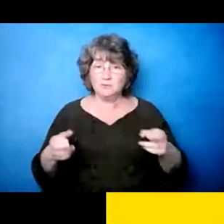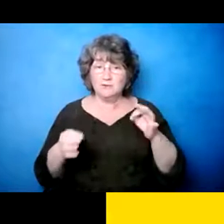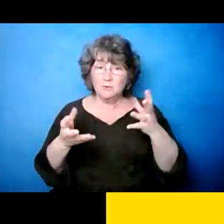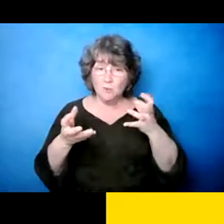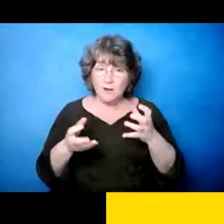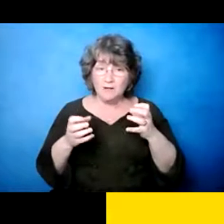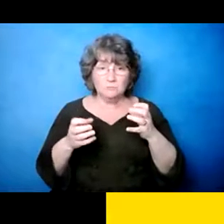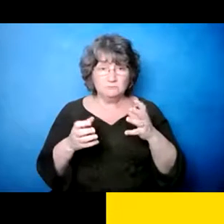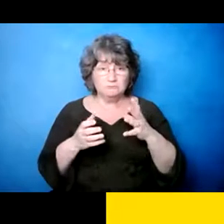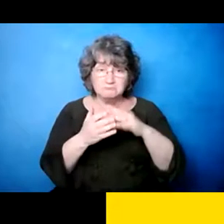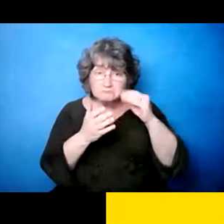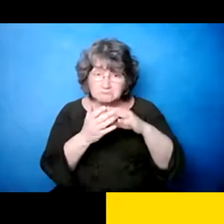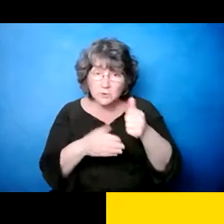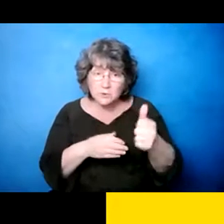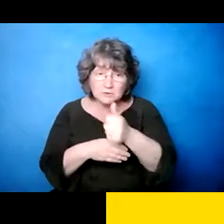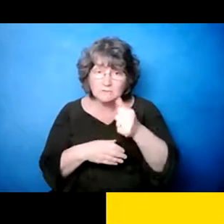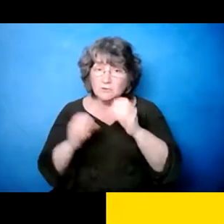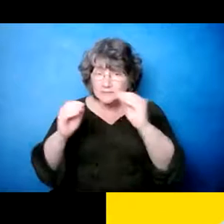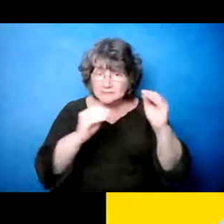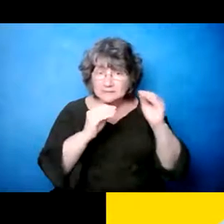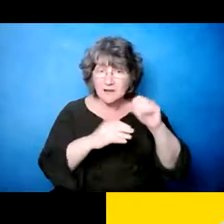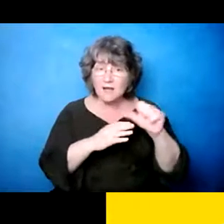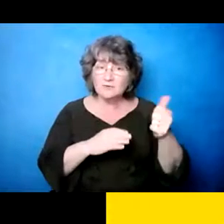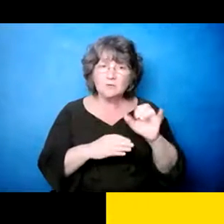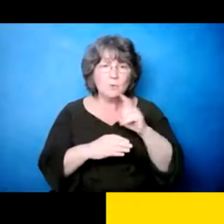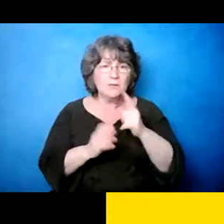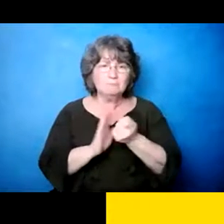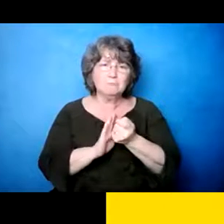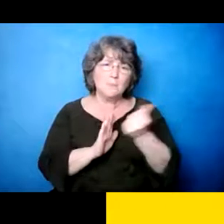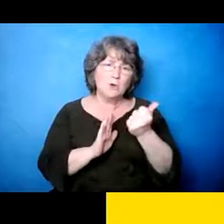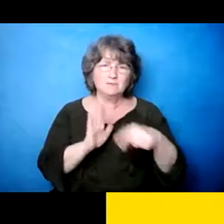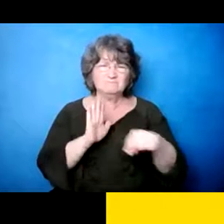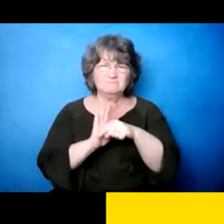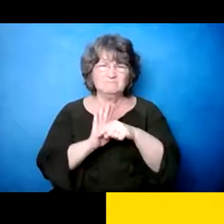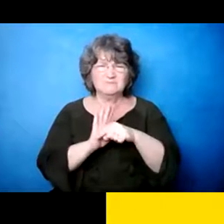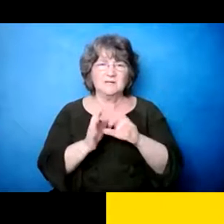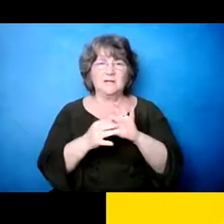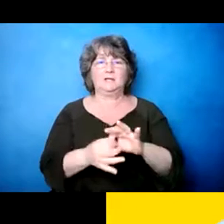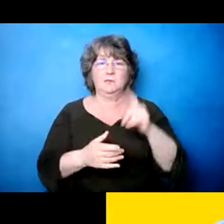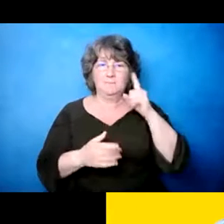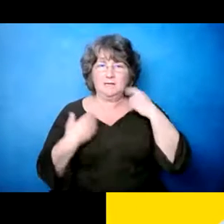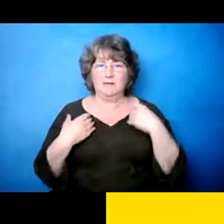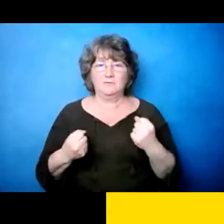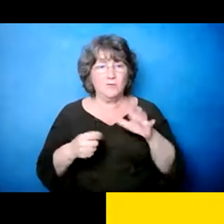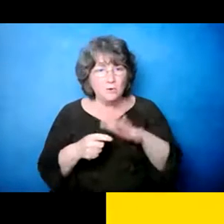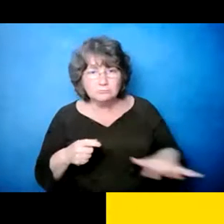tratar de educarse a ustedes mismos o educar a otras personas. Y eso le ayuda a entender cómo quitarle ese estigma.